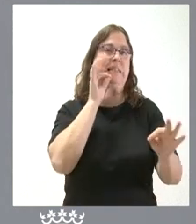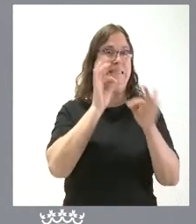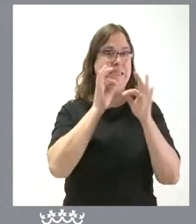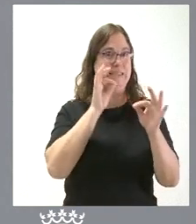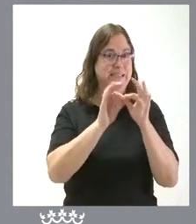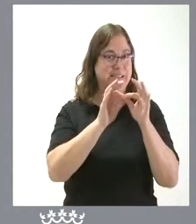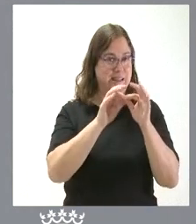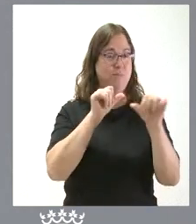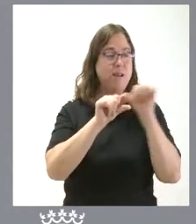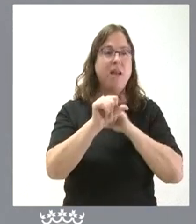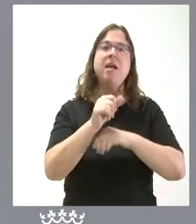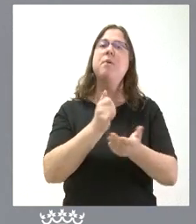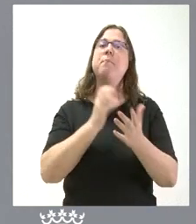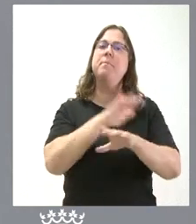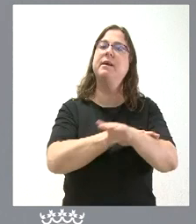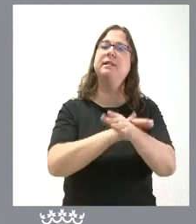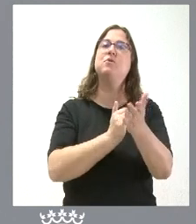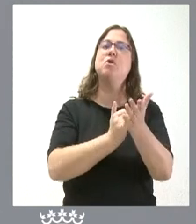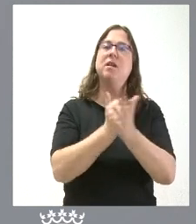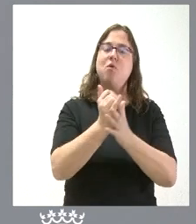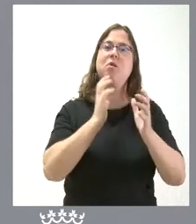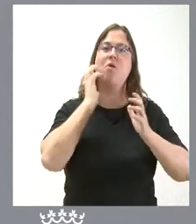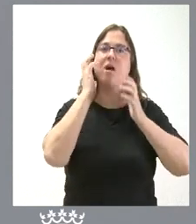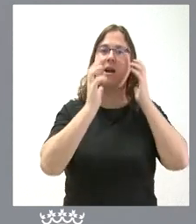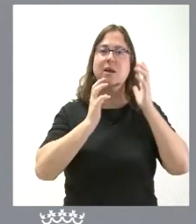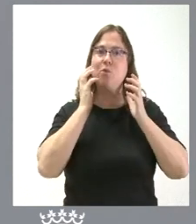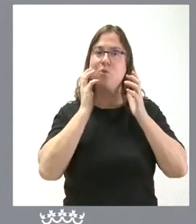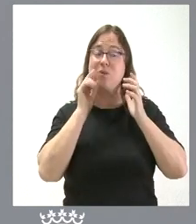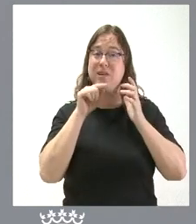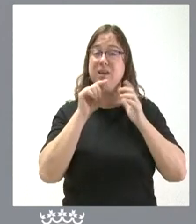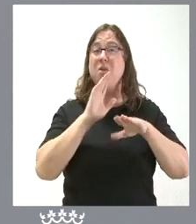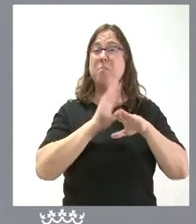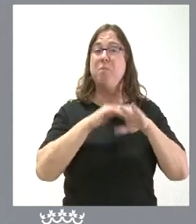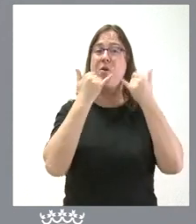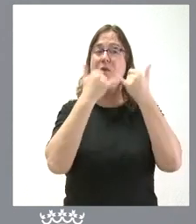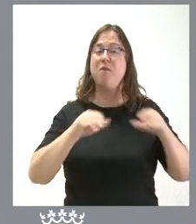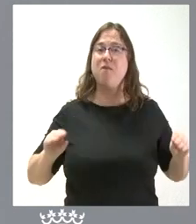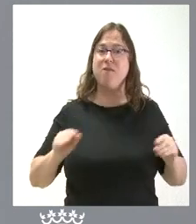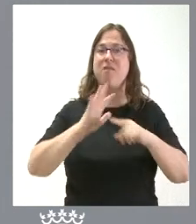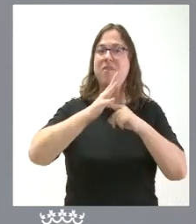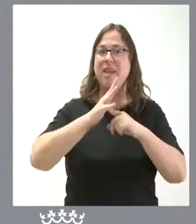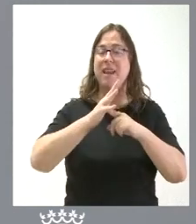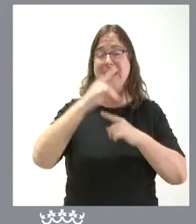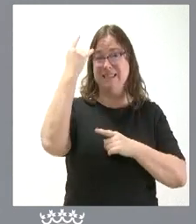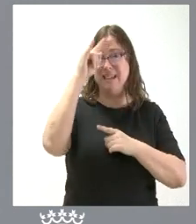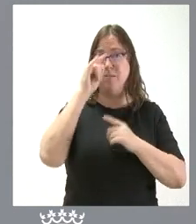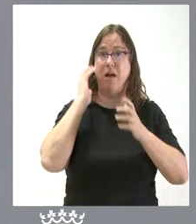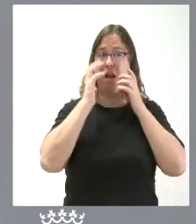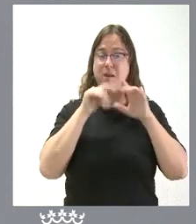el ministro de agricultura y ganadería como consecuencia de la feria ganadera de Salamanca anunció que en el plazo de 15 días